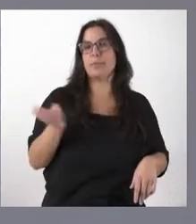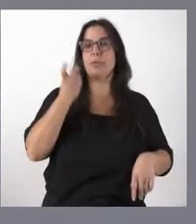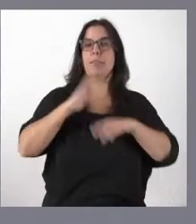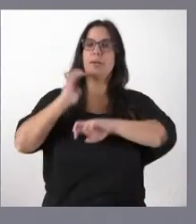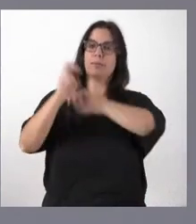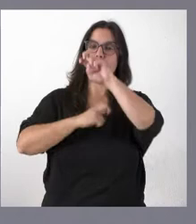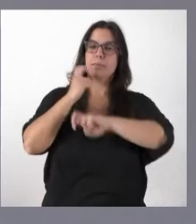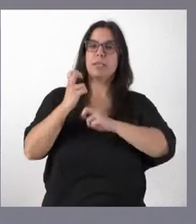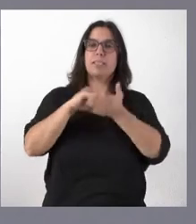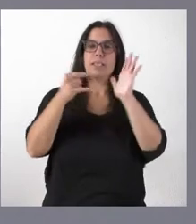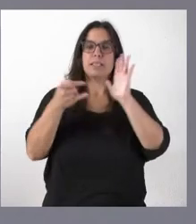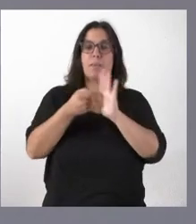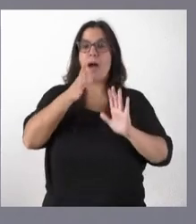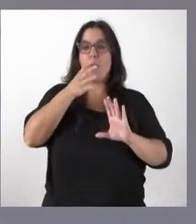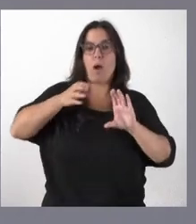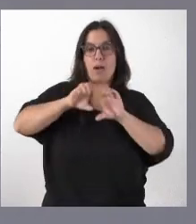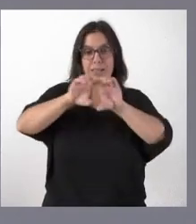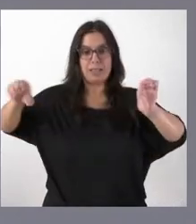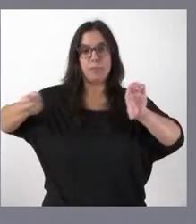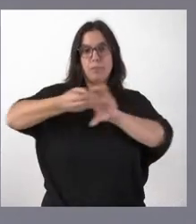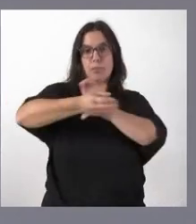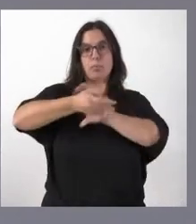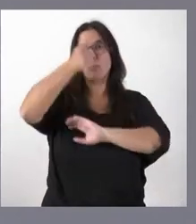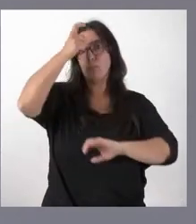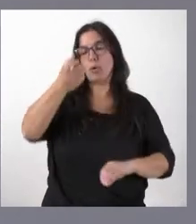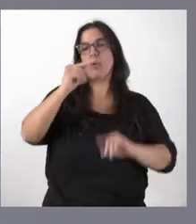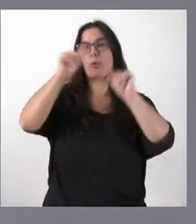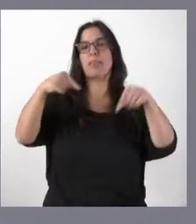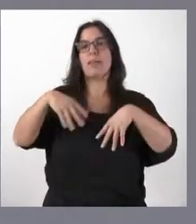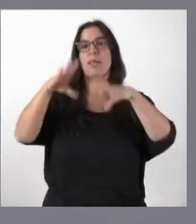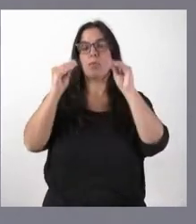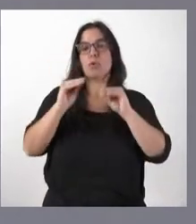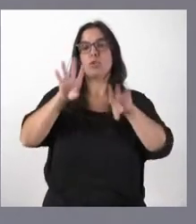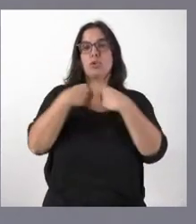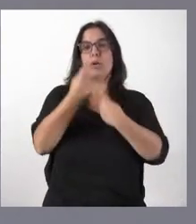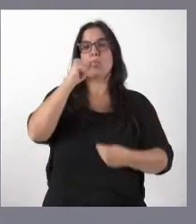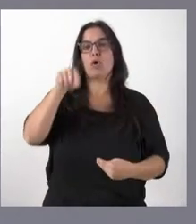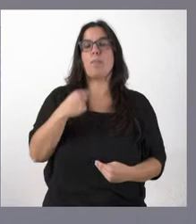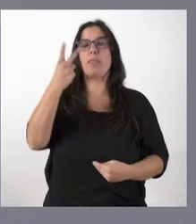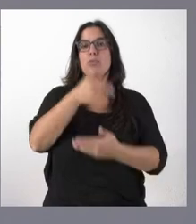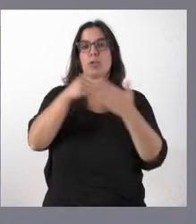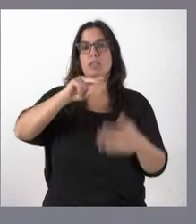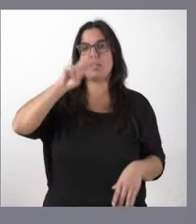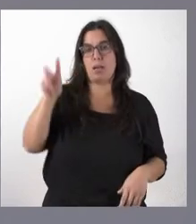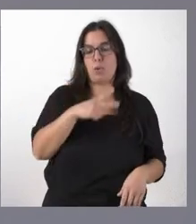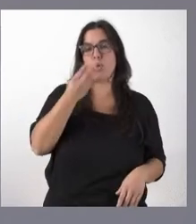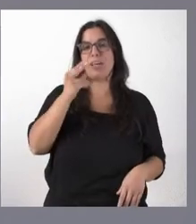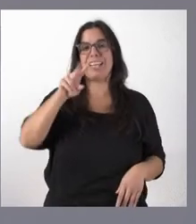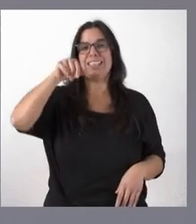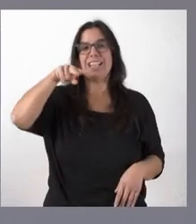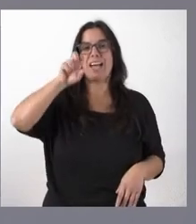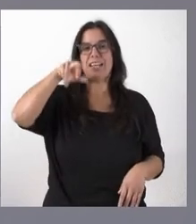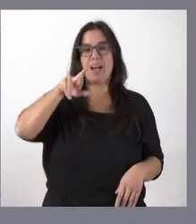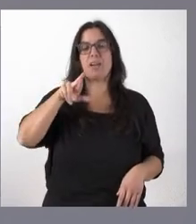conducción de abastecimiento de agua en Quintanar de la Sierra, en Burgos, por 1,2 millones de euros. Se remodela la EDAR